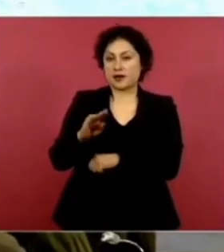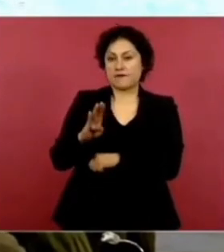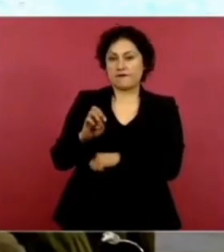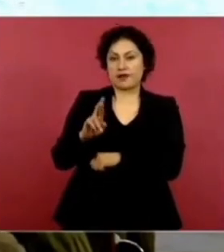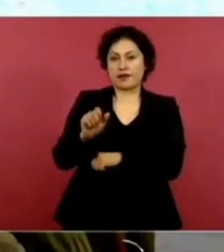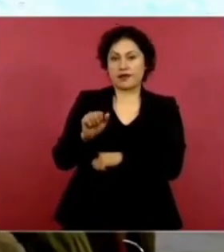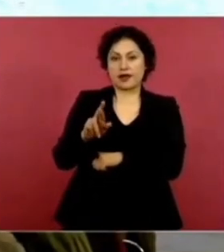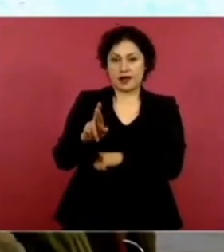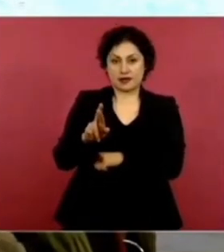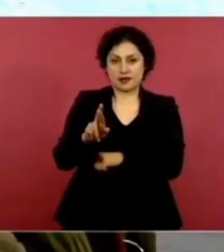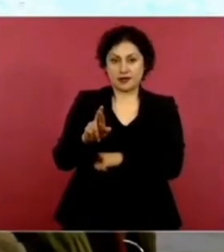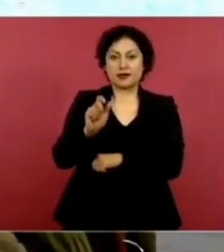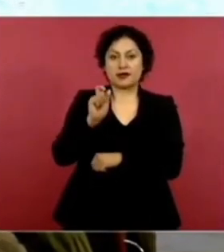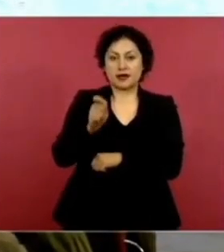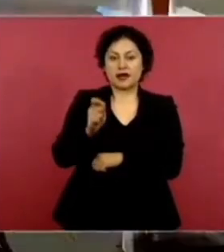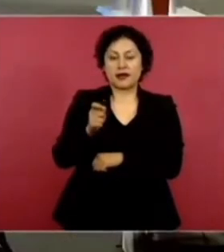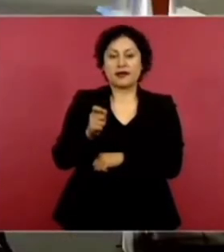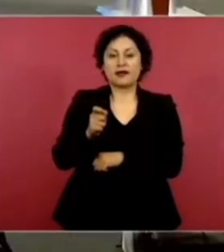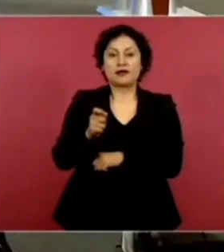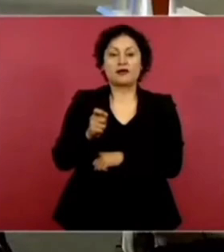La liberación de fuerza.